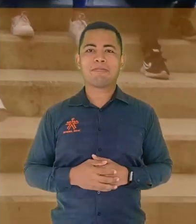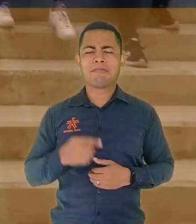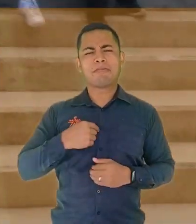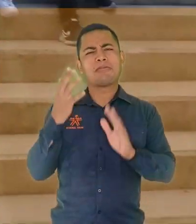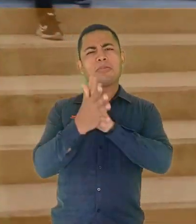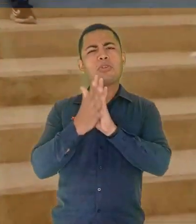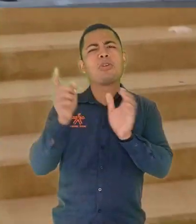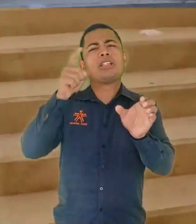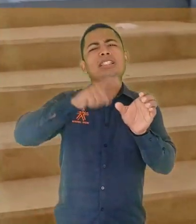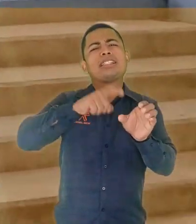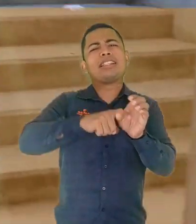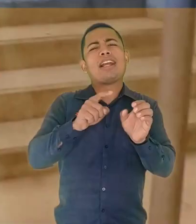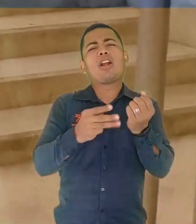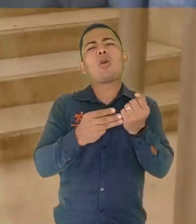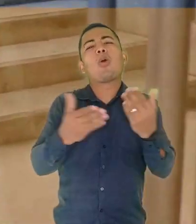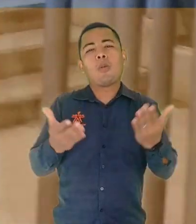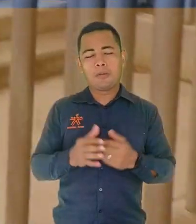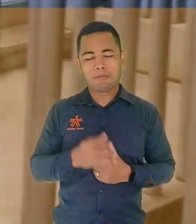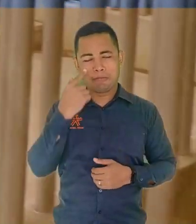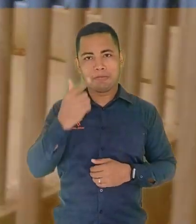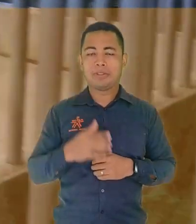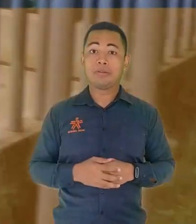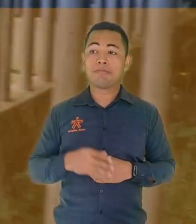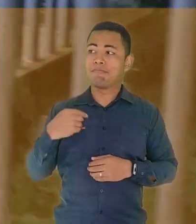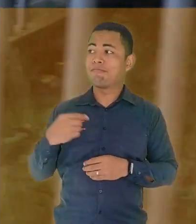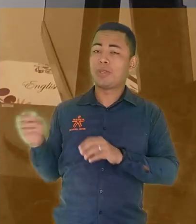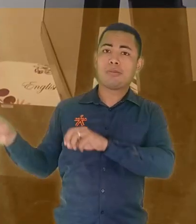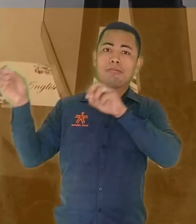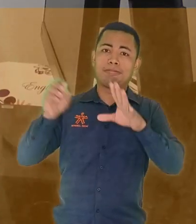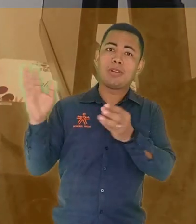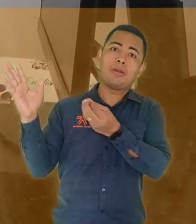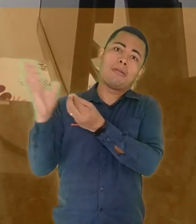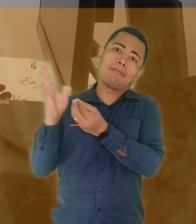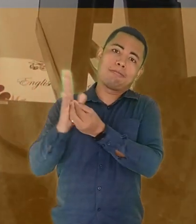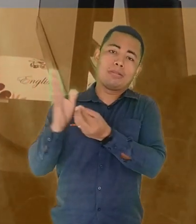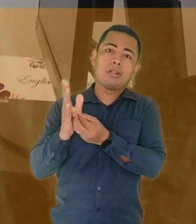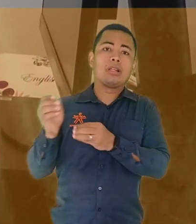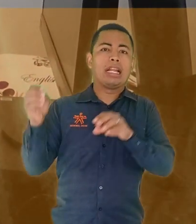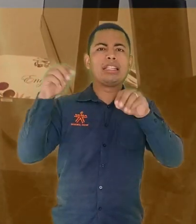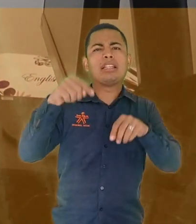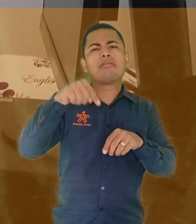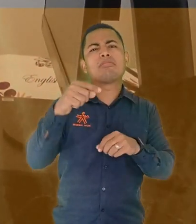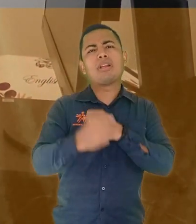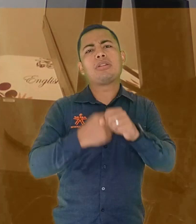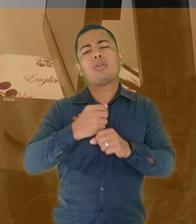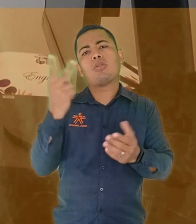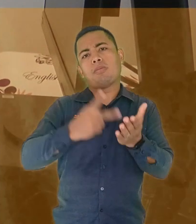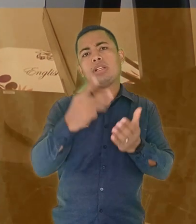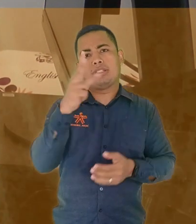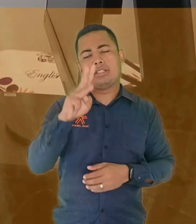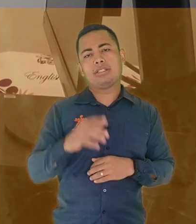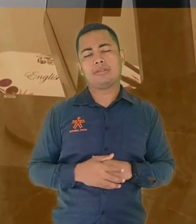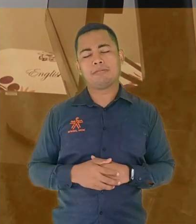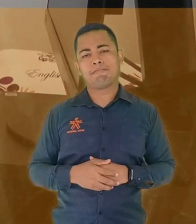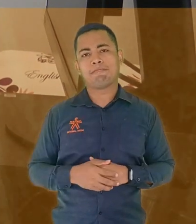mi testimonio sobre cómo ingresé a esta linda entidad que es el SENA. Soy desplazada de Prato Magdalena, llegué aquí a Cincelejo en el